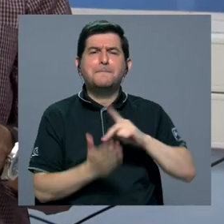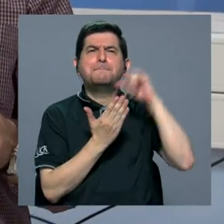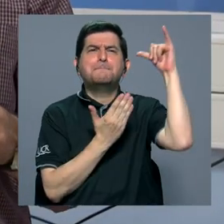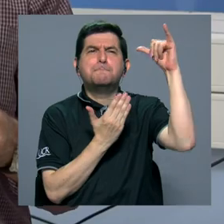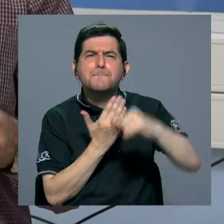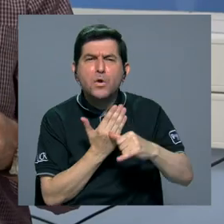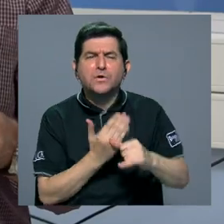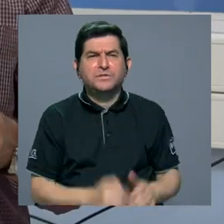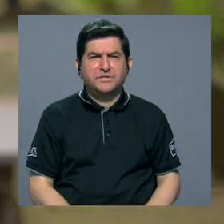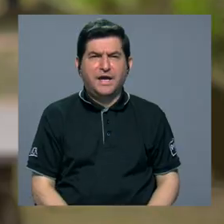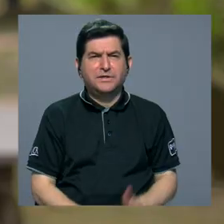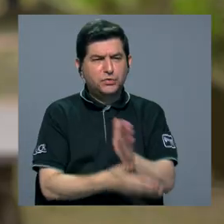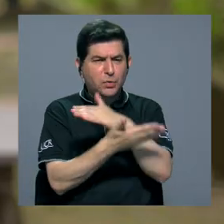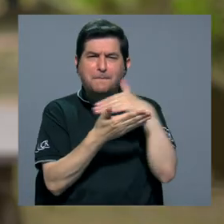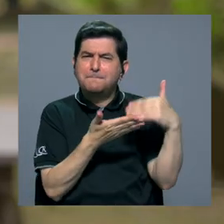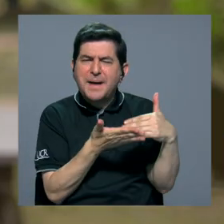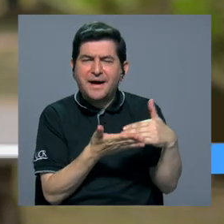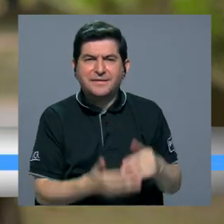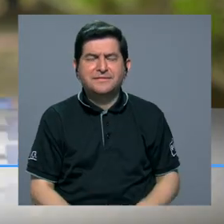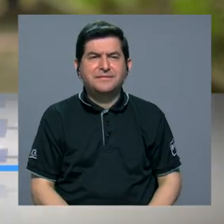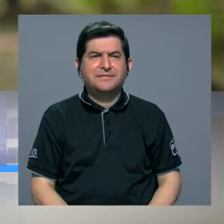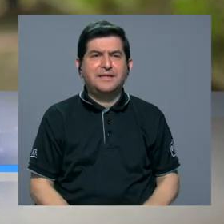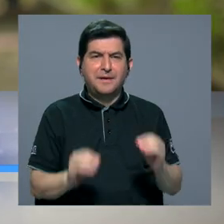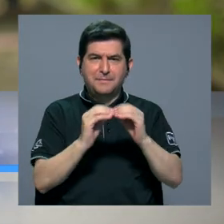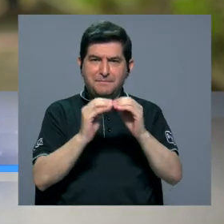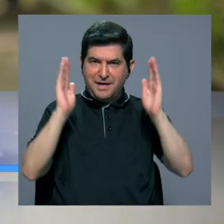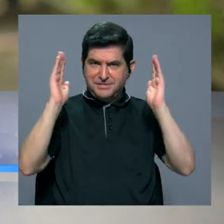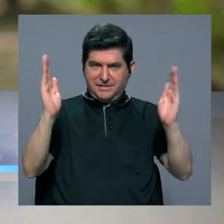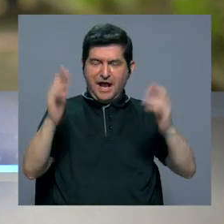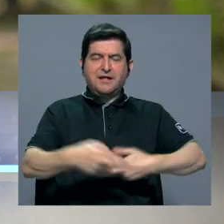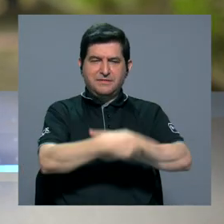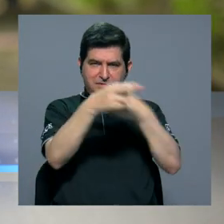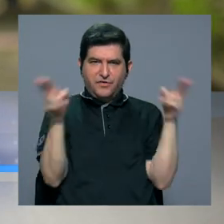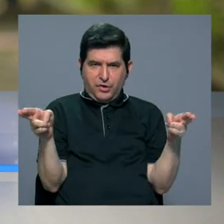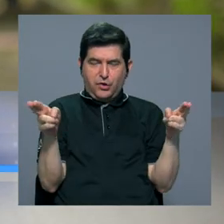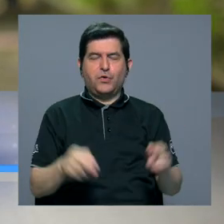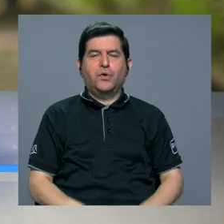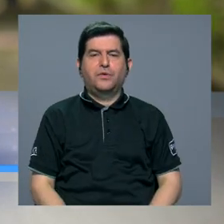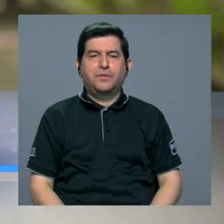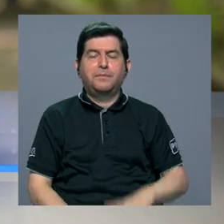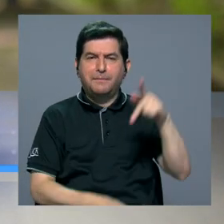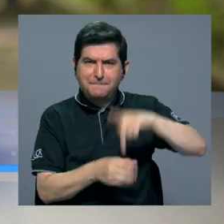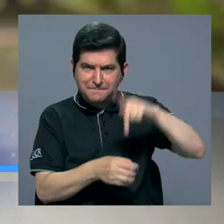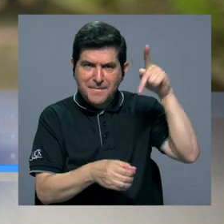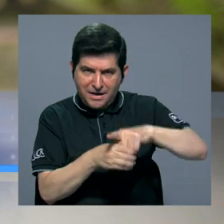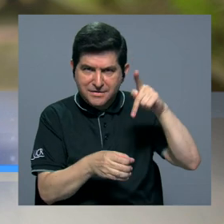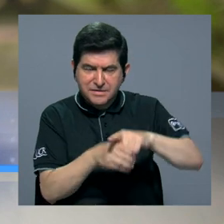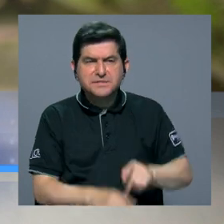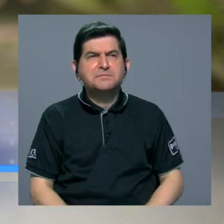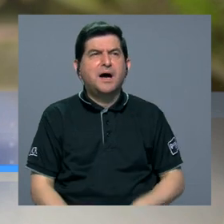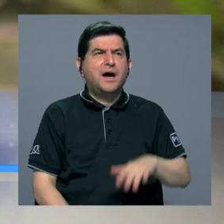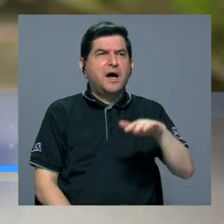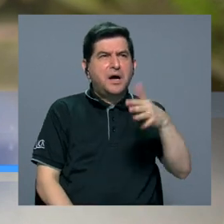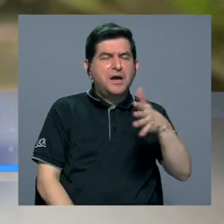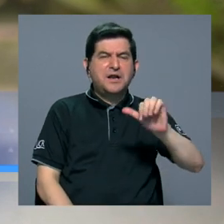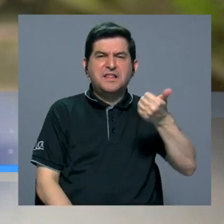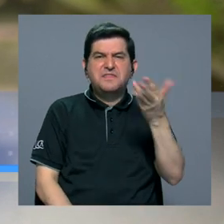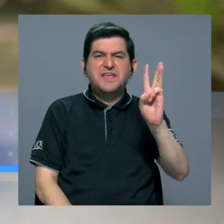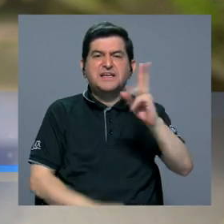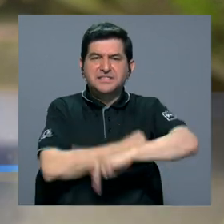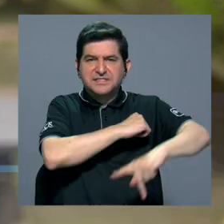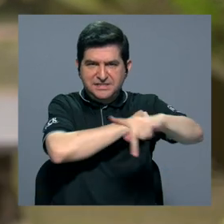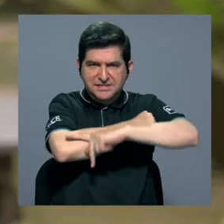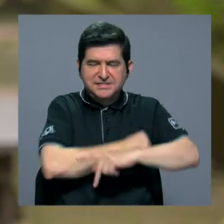que forma parte de un proyecto más grande, regional, donde participamos aproximadamente 16